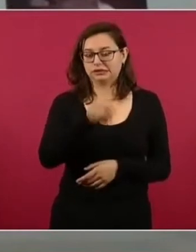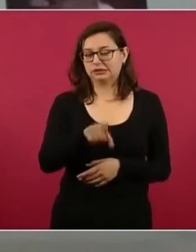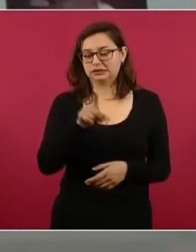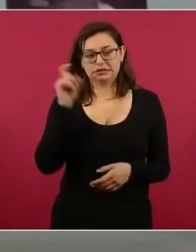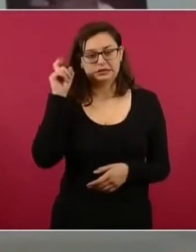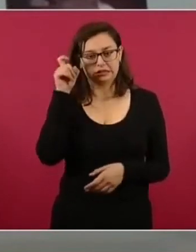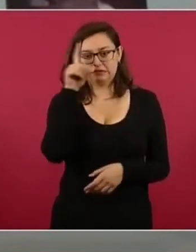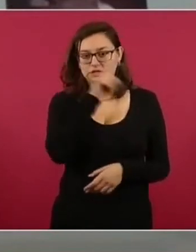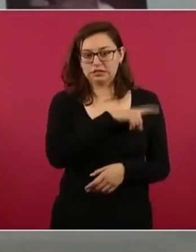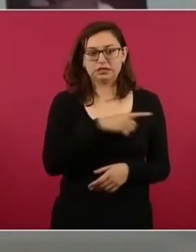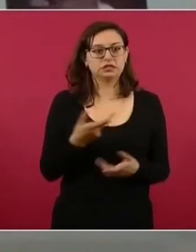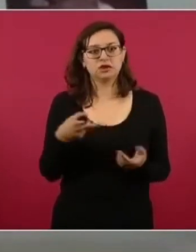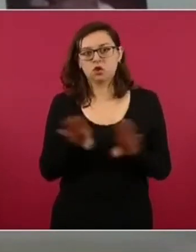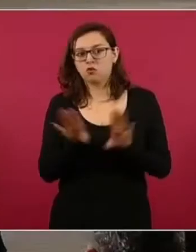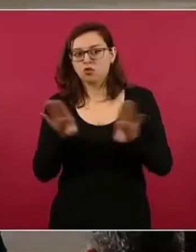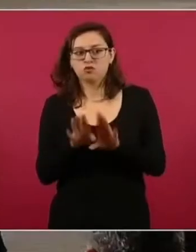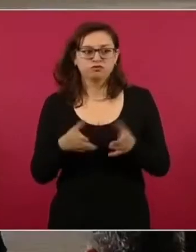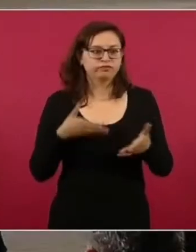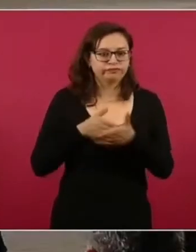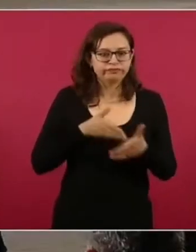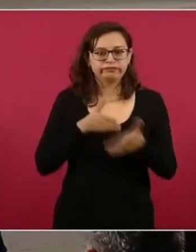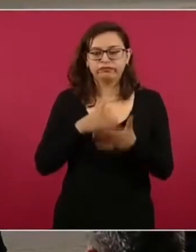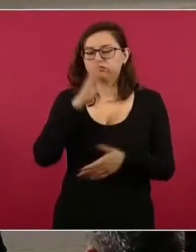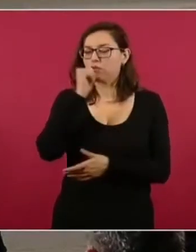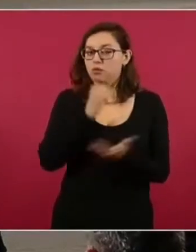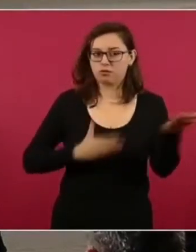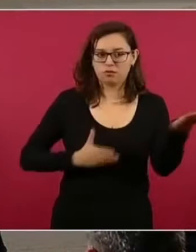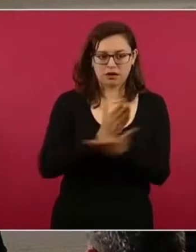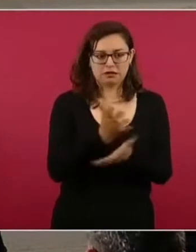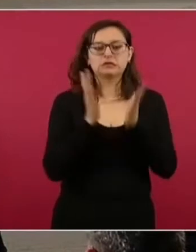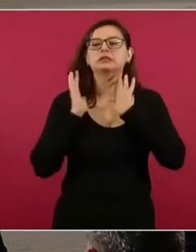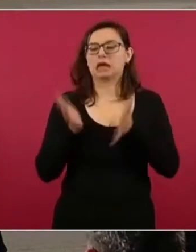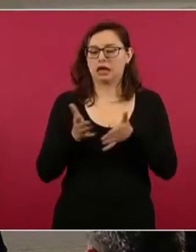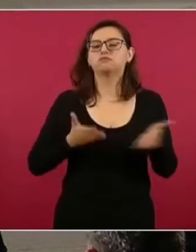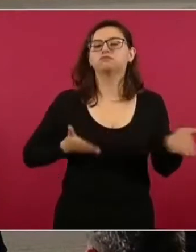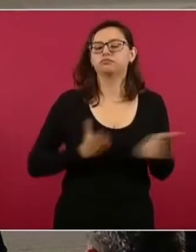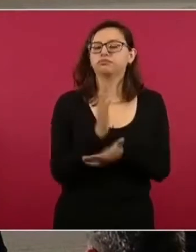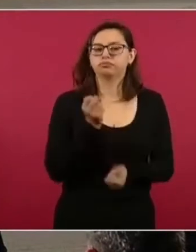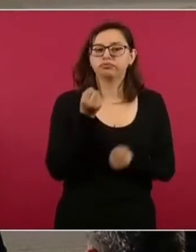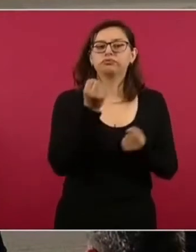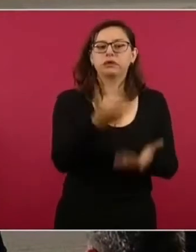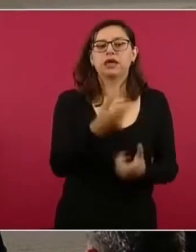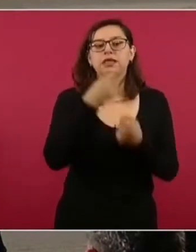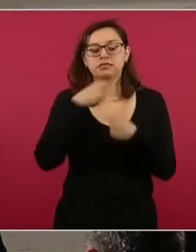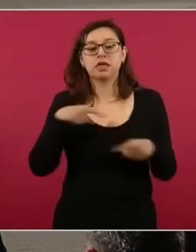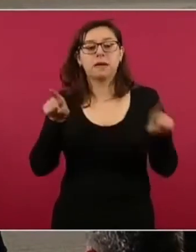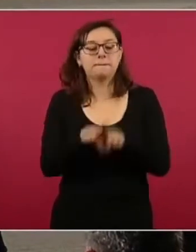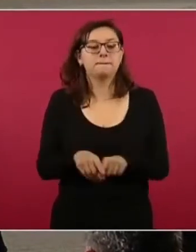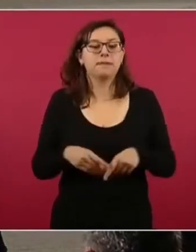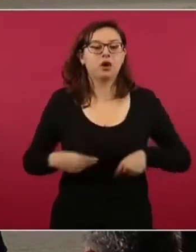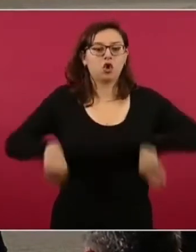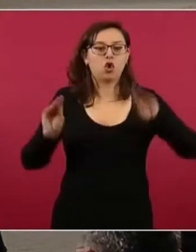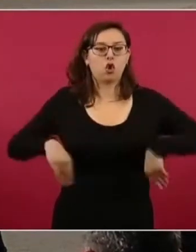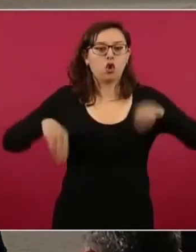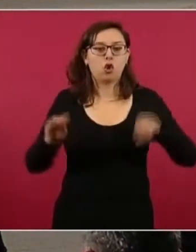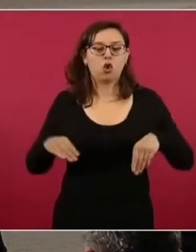hacerles llegar la ayuda. También tenemos ya cobijas y colchonetas para ser distribuidas a